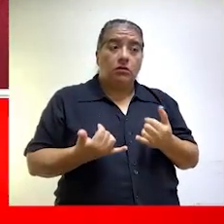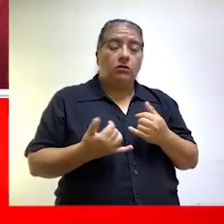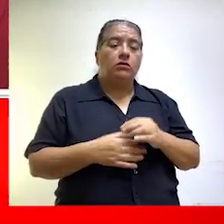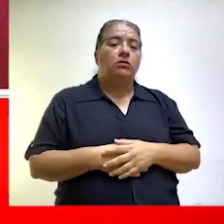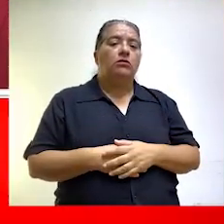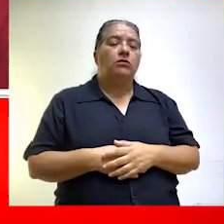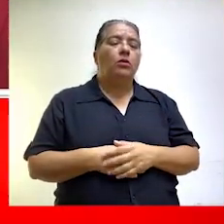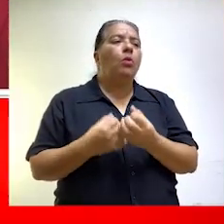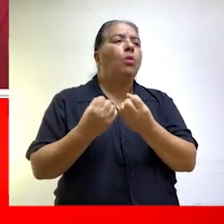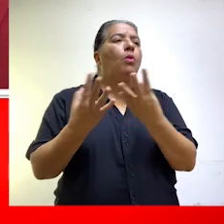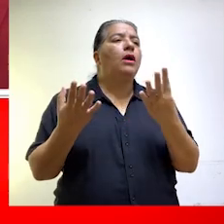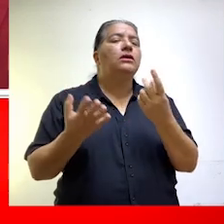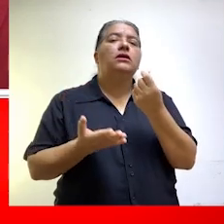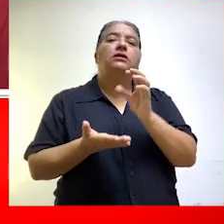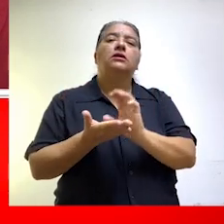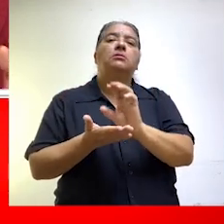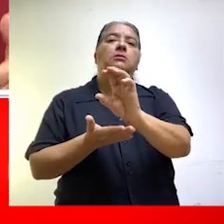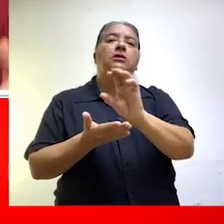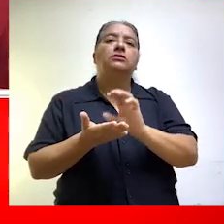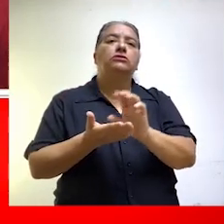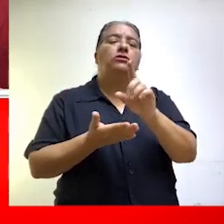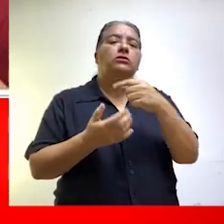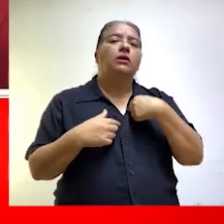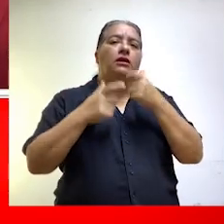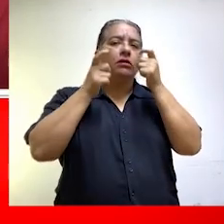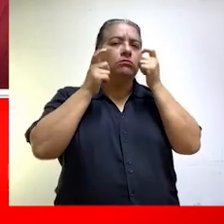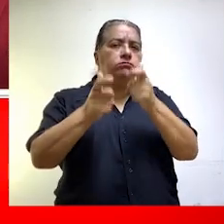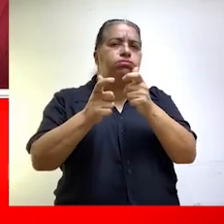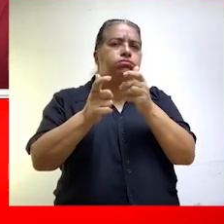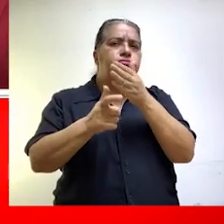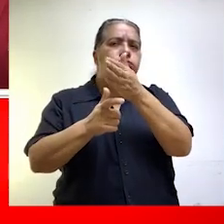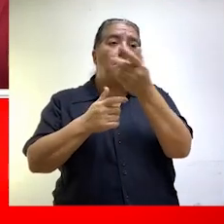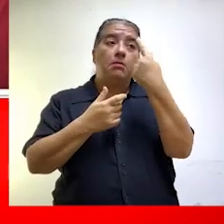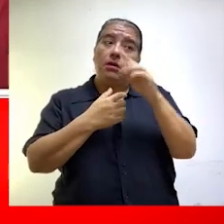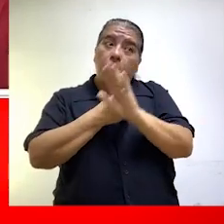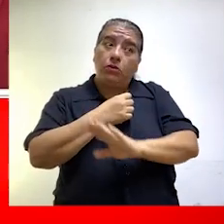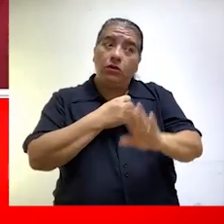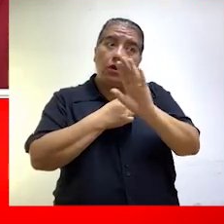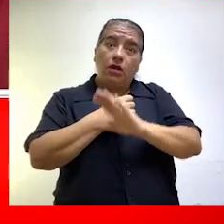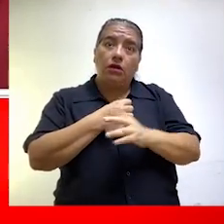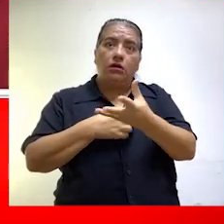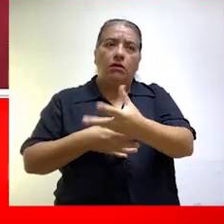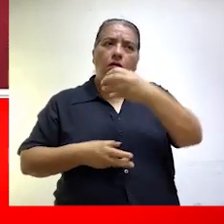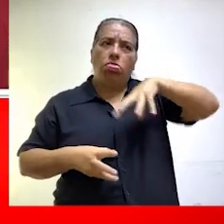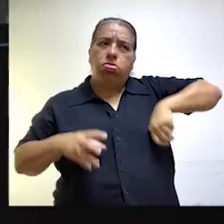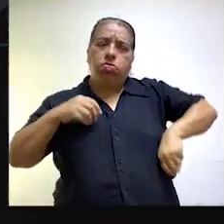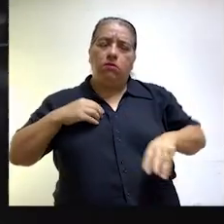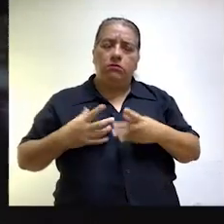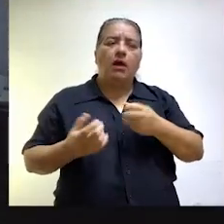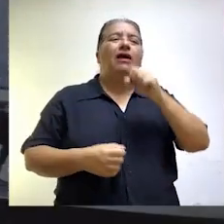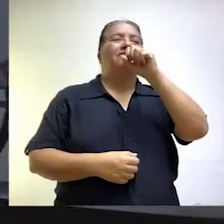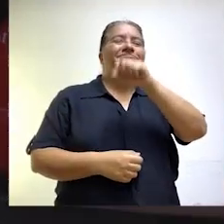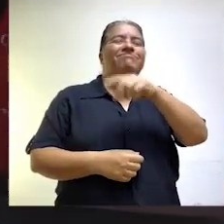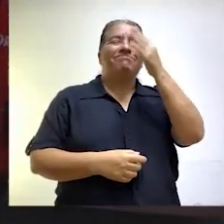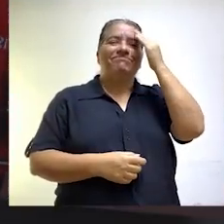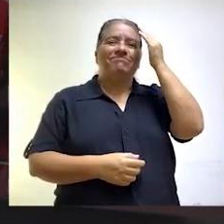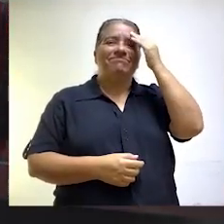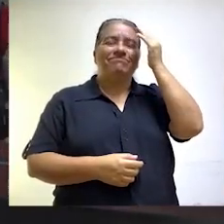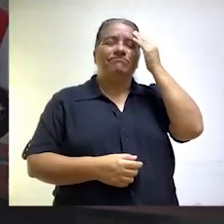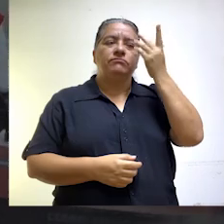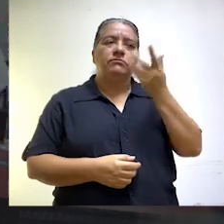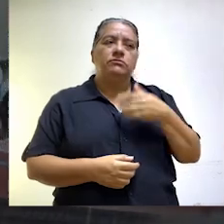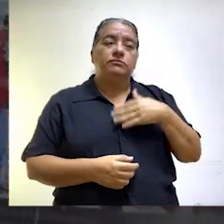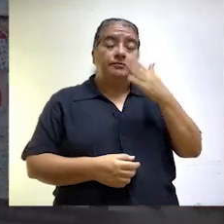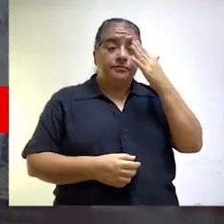la fecha. ¿Y a cuántas de estas inversiones se ha decidido aplicar el control concurrente para protegerlas después de actos de corrupción? Considerando justamente